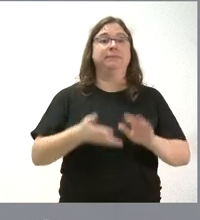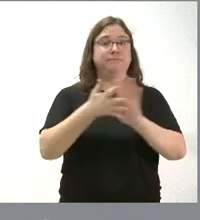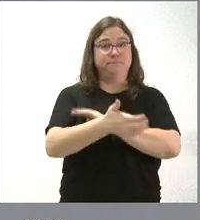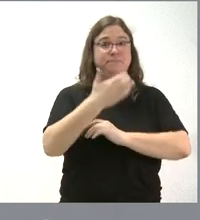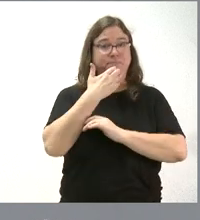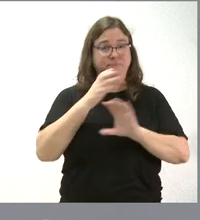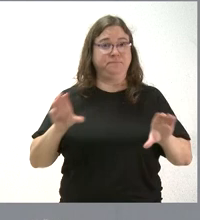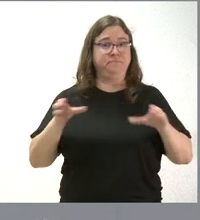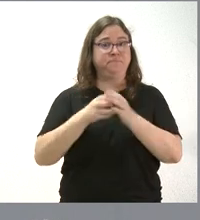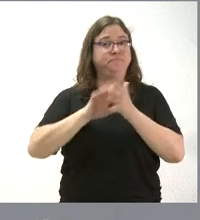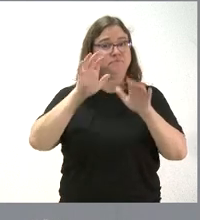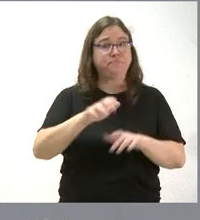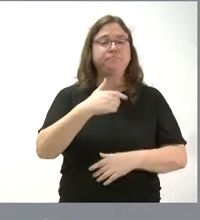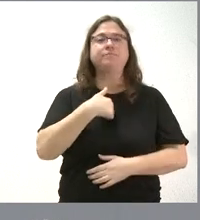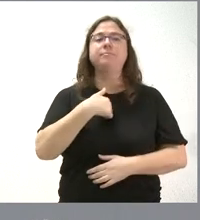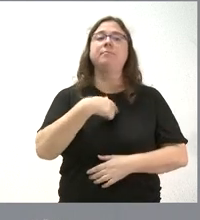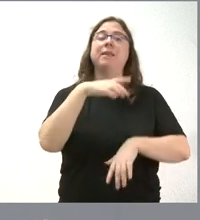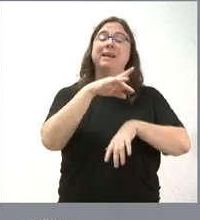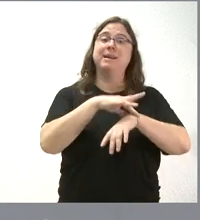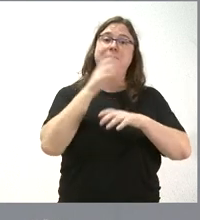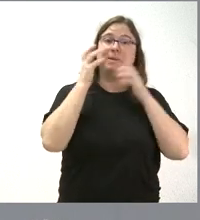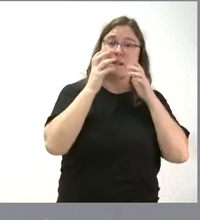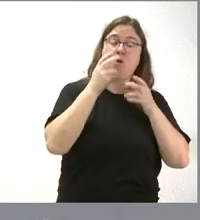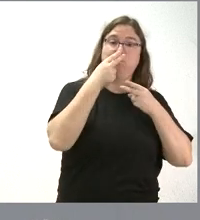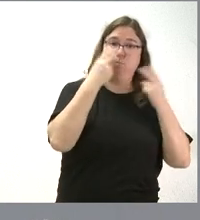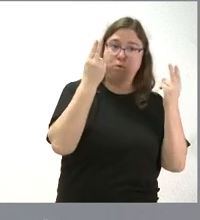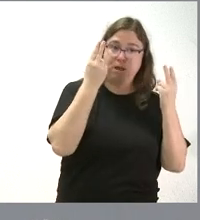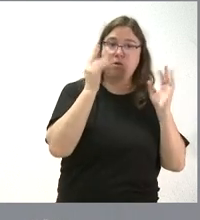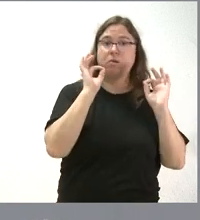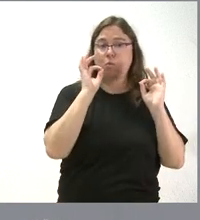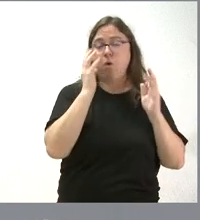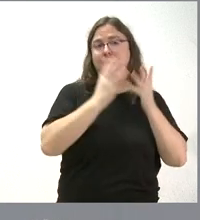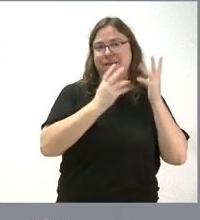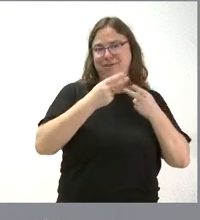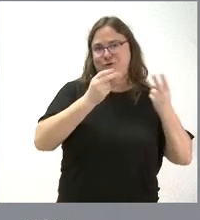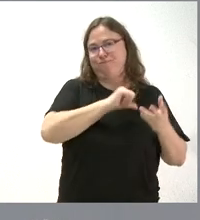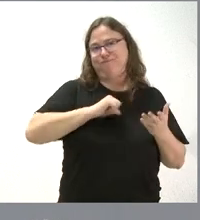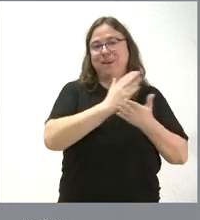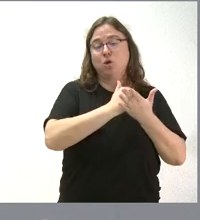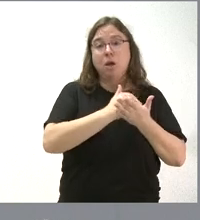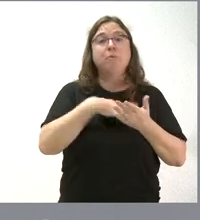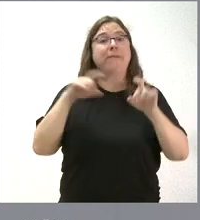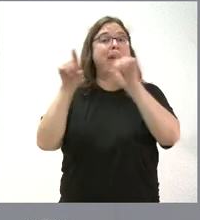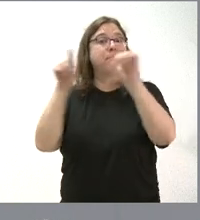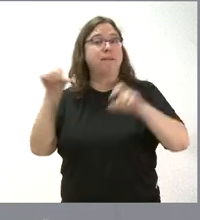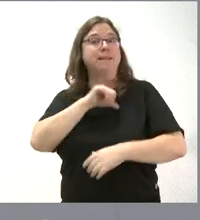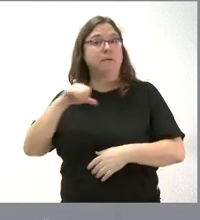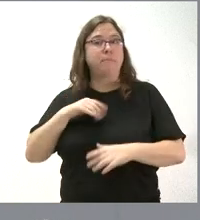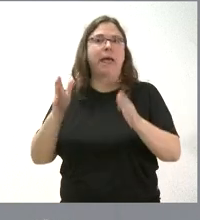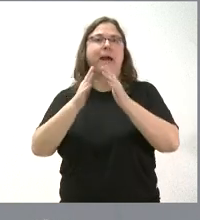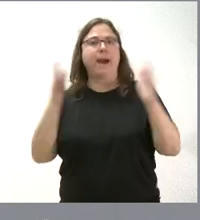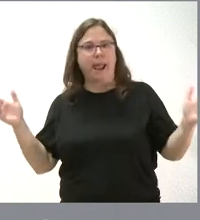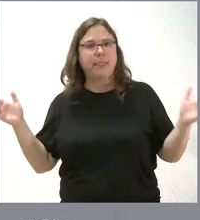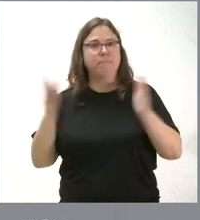que la Junta de Castilla y León tenga veterinarios públicos para las labores que le corresponden como Administración autónoma no impide que haya empresas privadas, grandes o pequeñas,